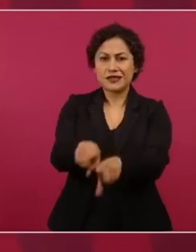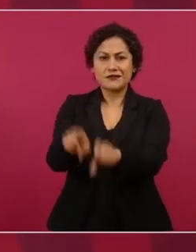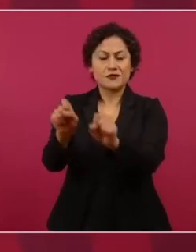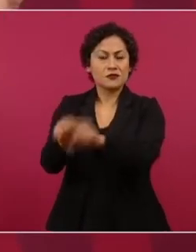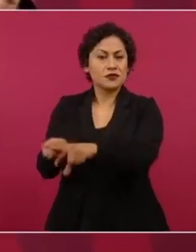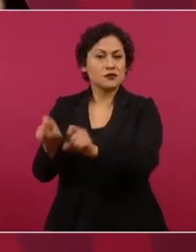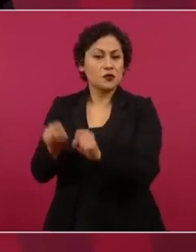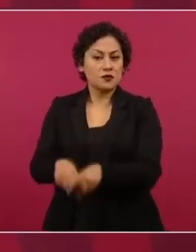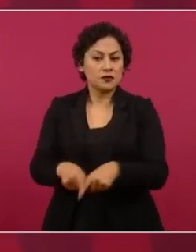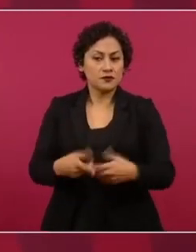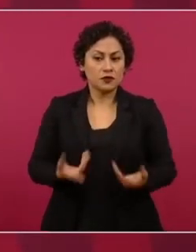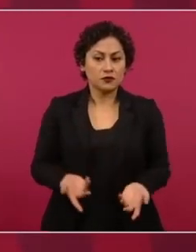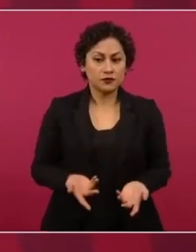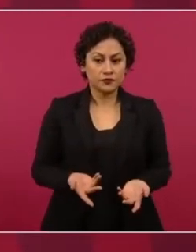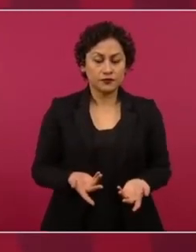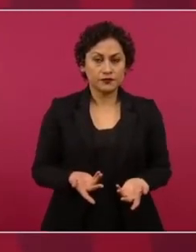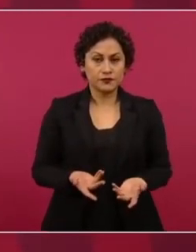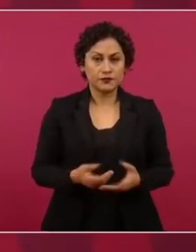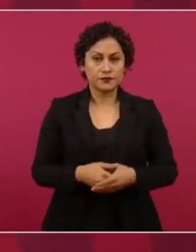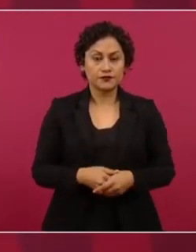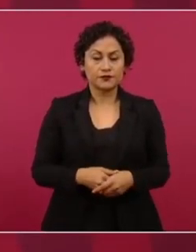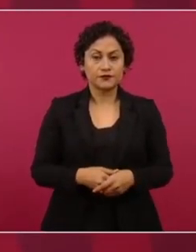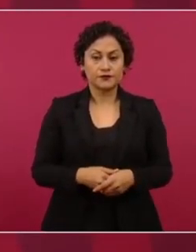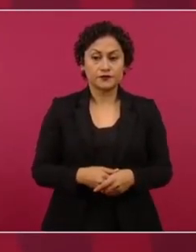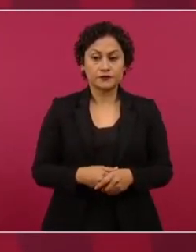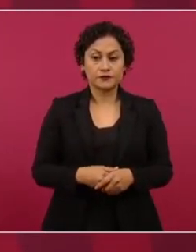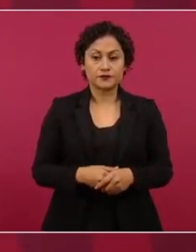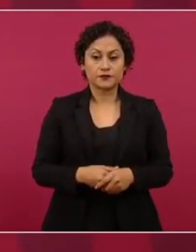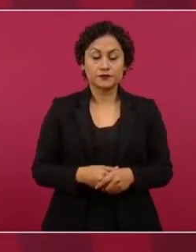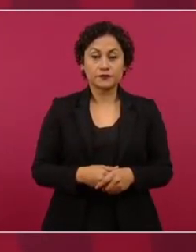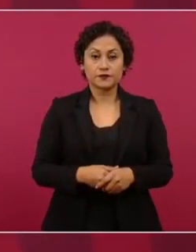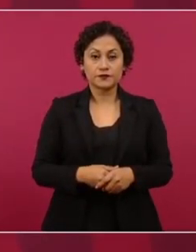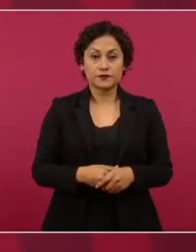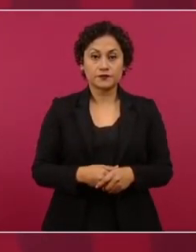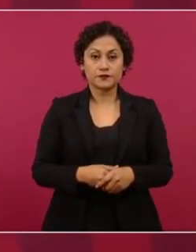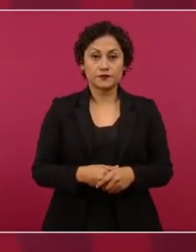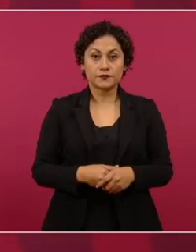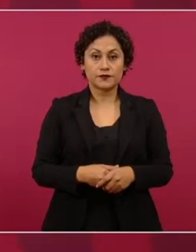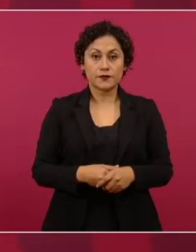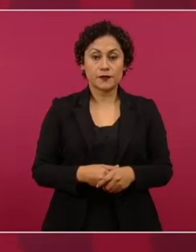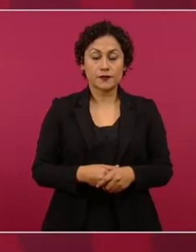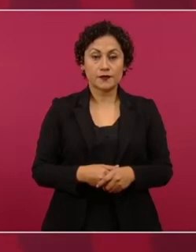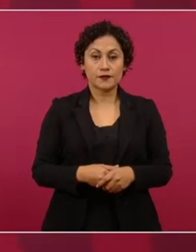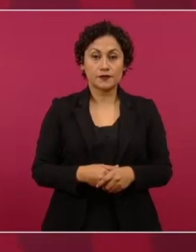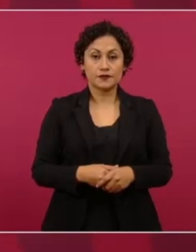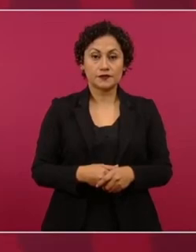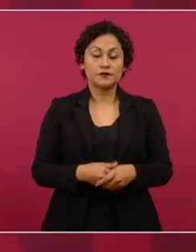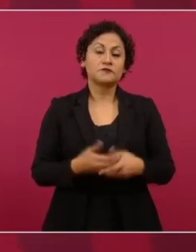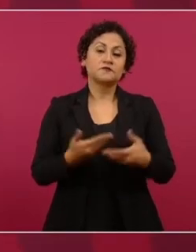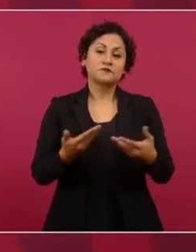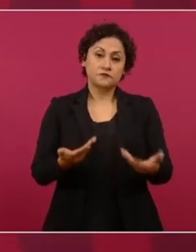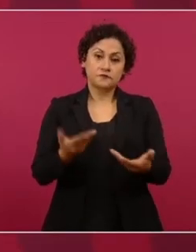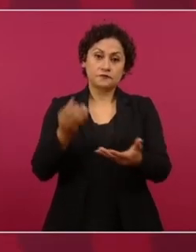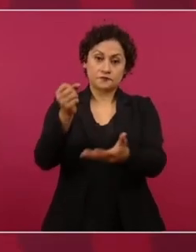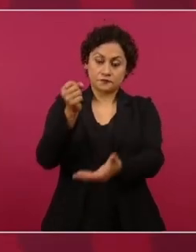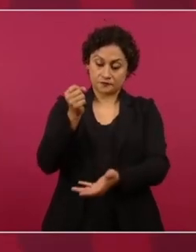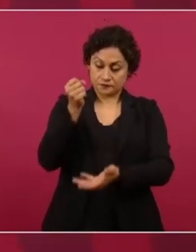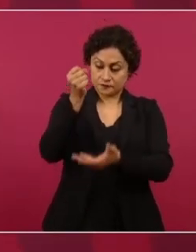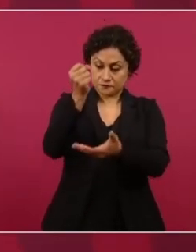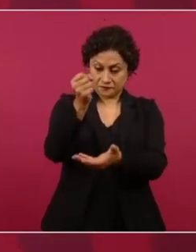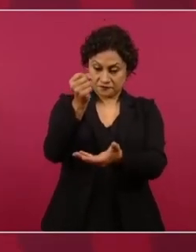Y se hizo un ajuste, una integración